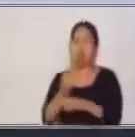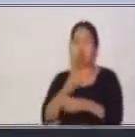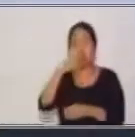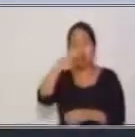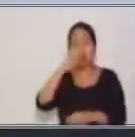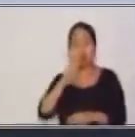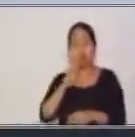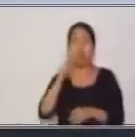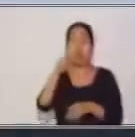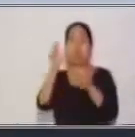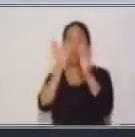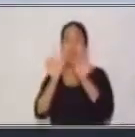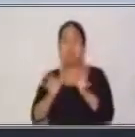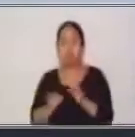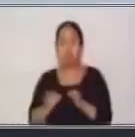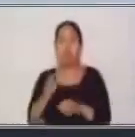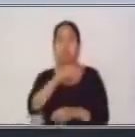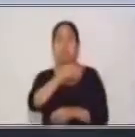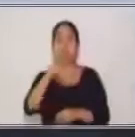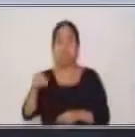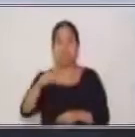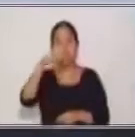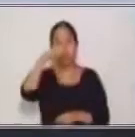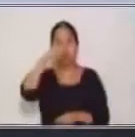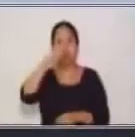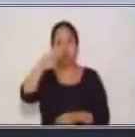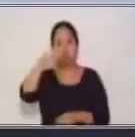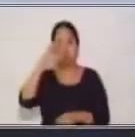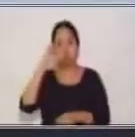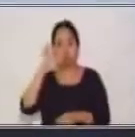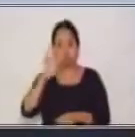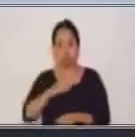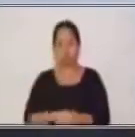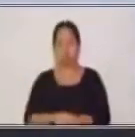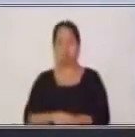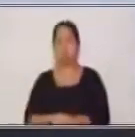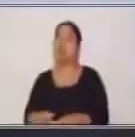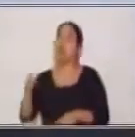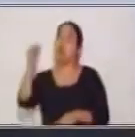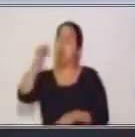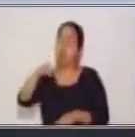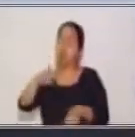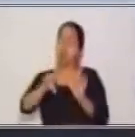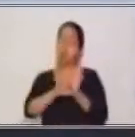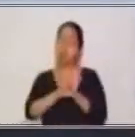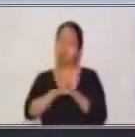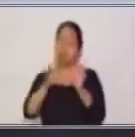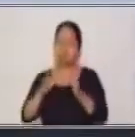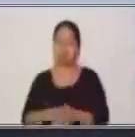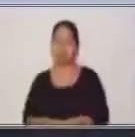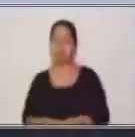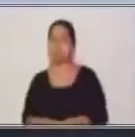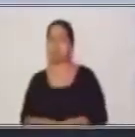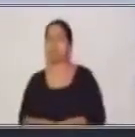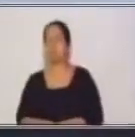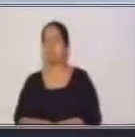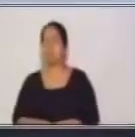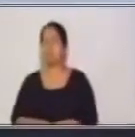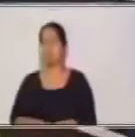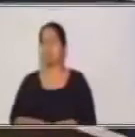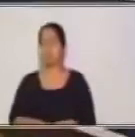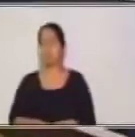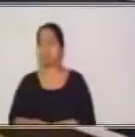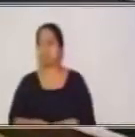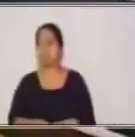tratamiento se le llama tuteo. Tenemos unos ejemplos de estas formas de